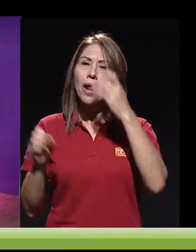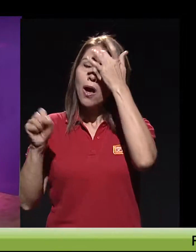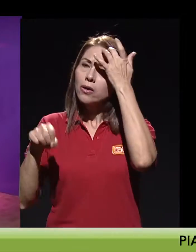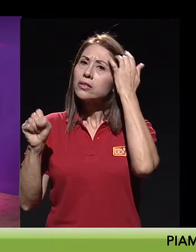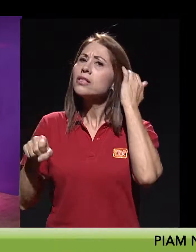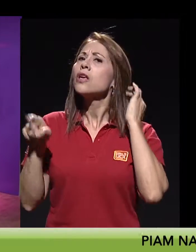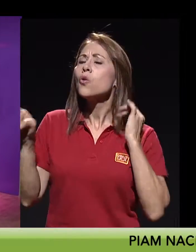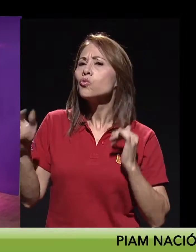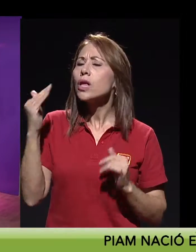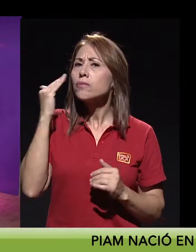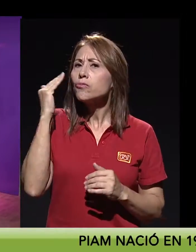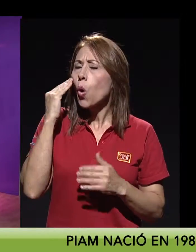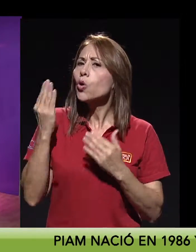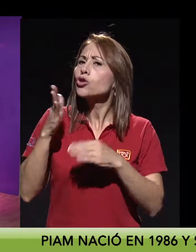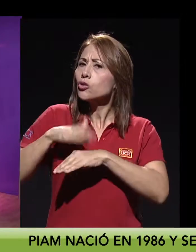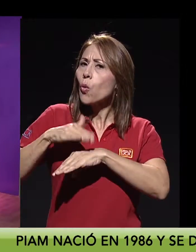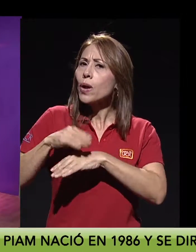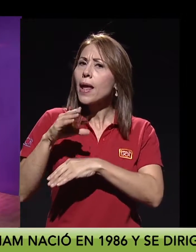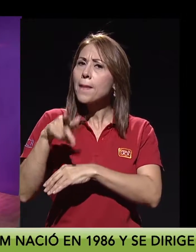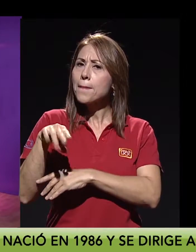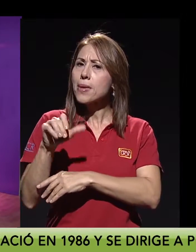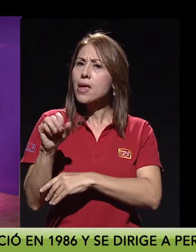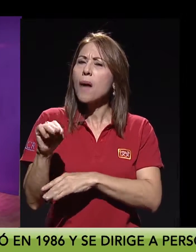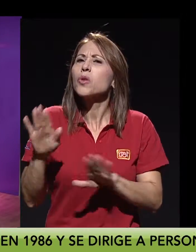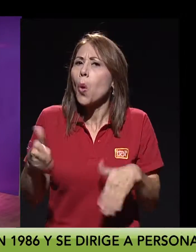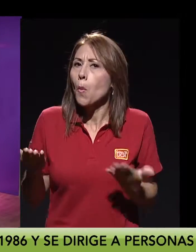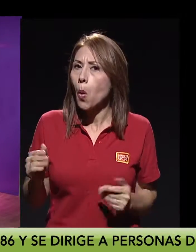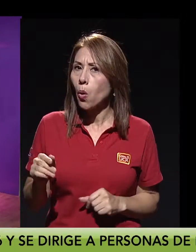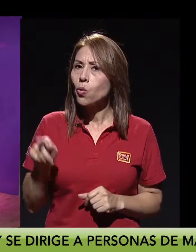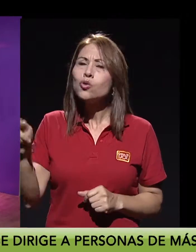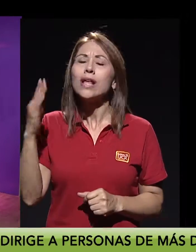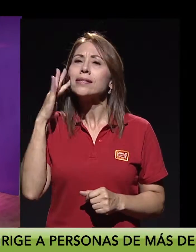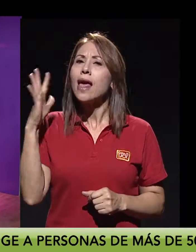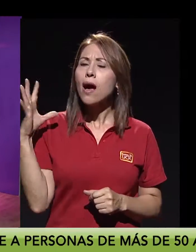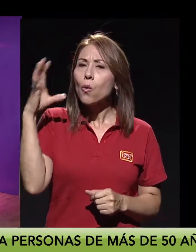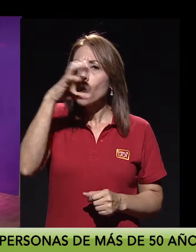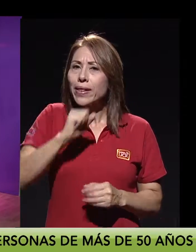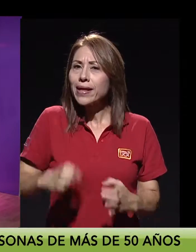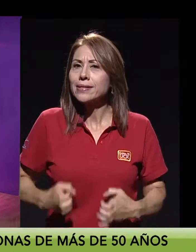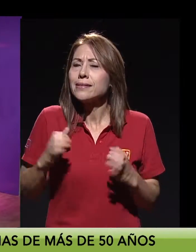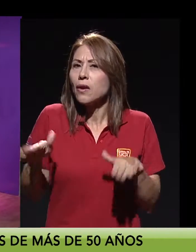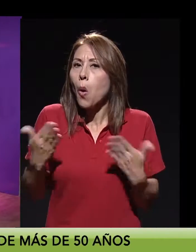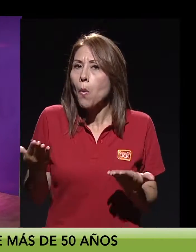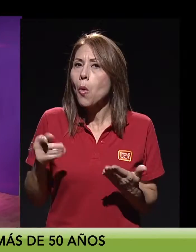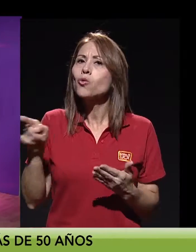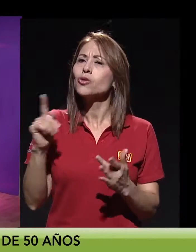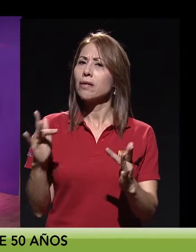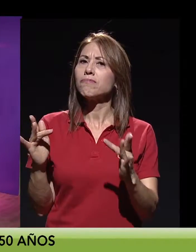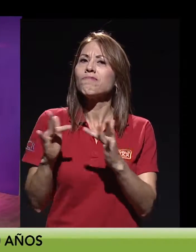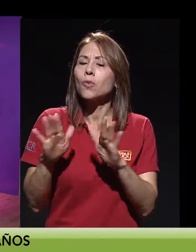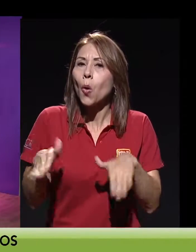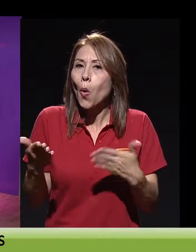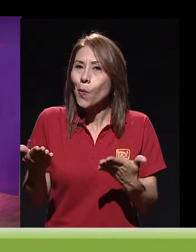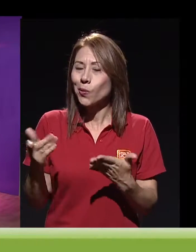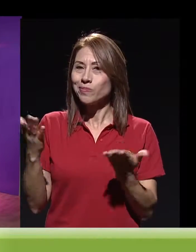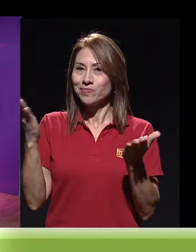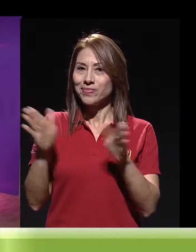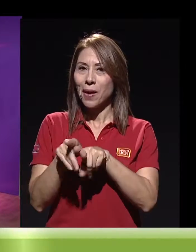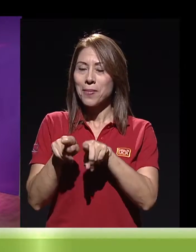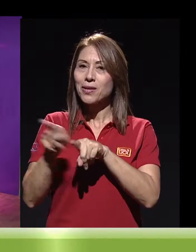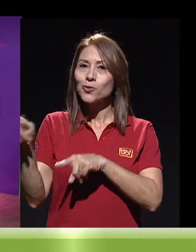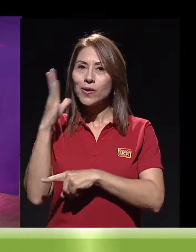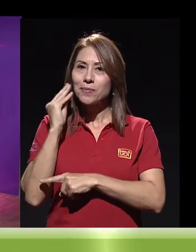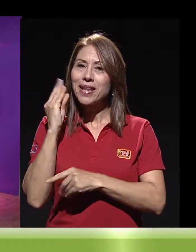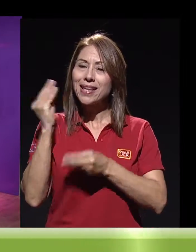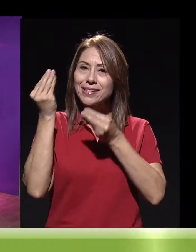Doña Alicia, ¿cómo conoce usted el PIAM, verdad?, ¿cómo se entera de que existe?, ¿cuál es ese primer acercamiento para que también la gente conozca su experiencia?